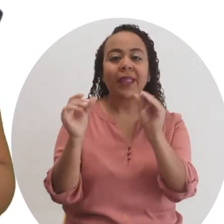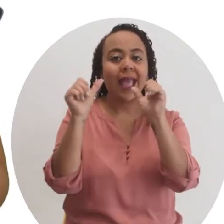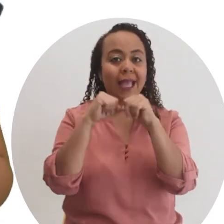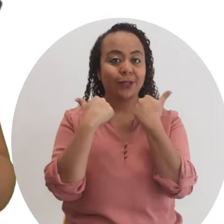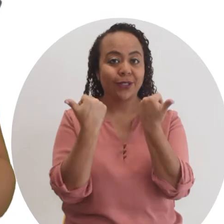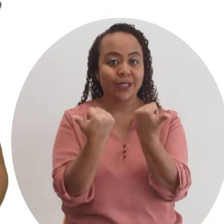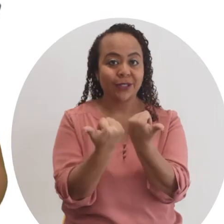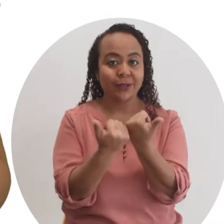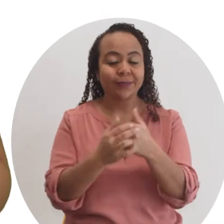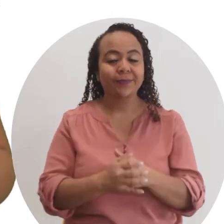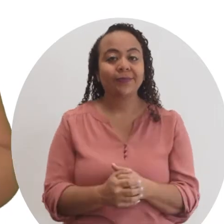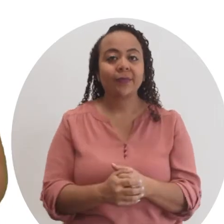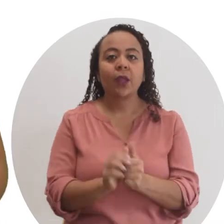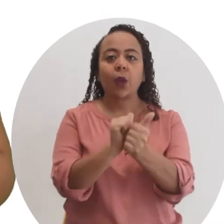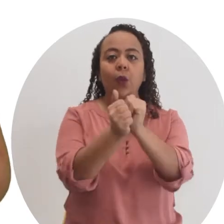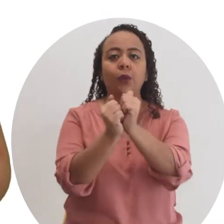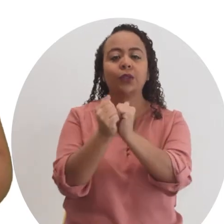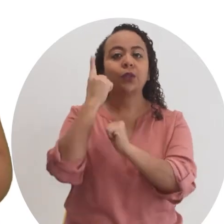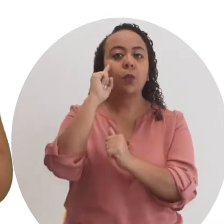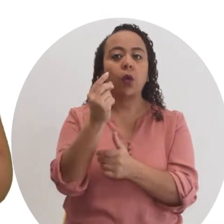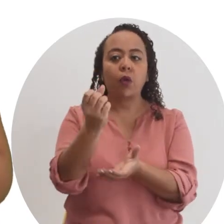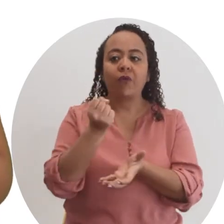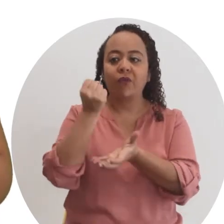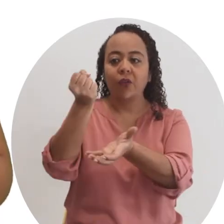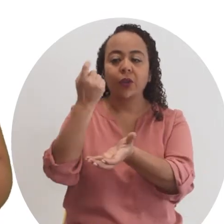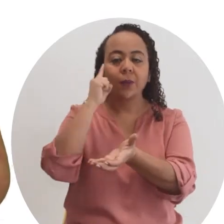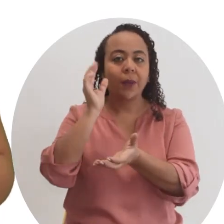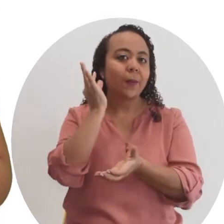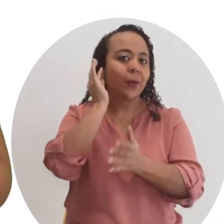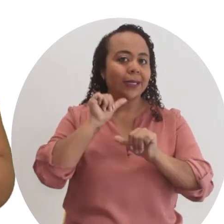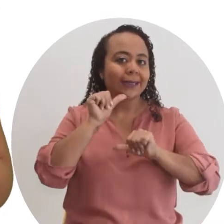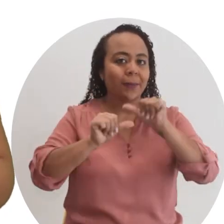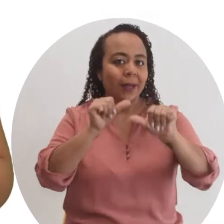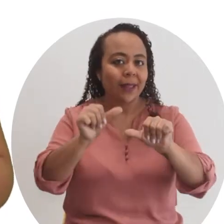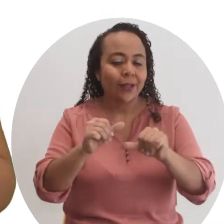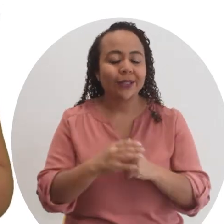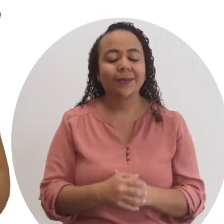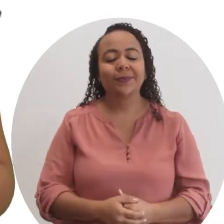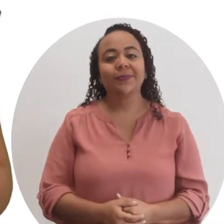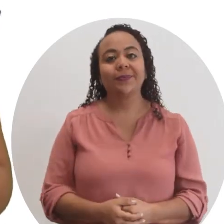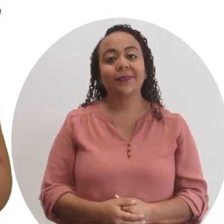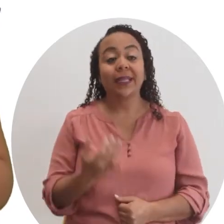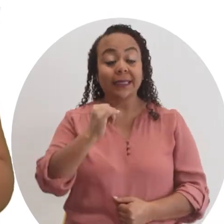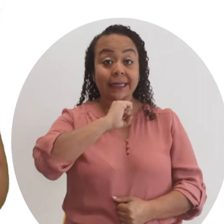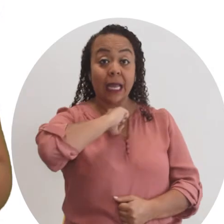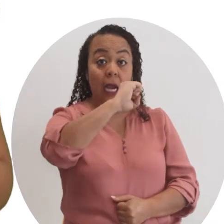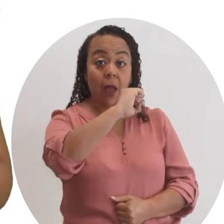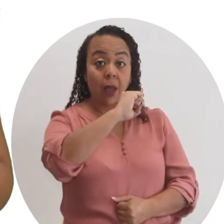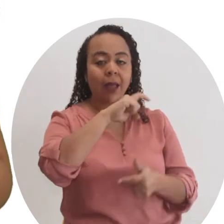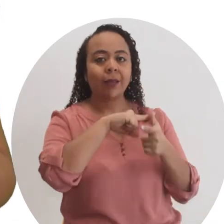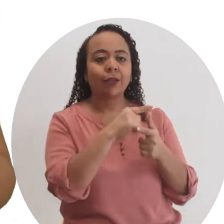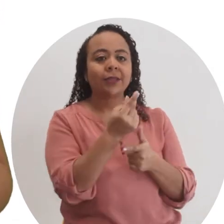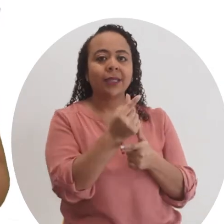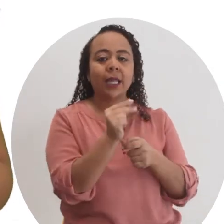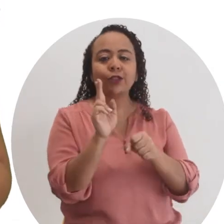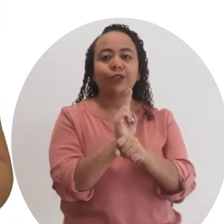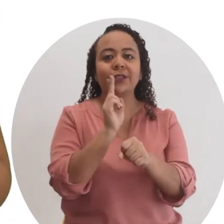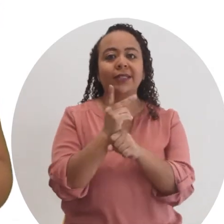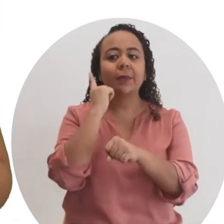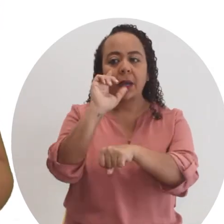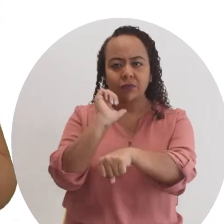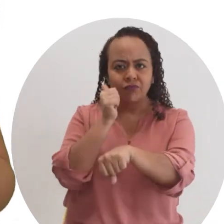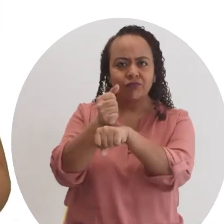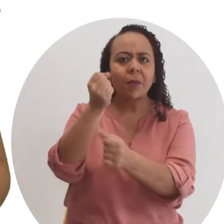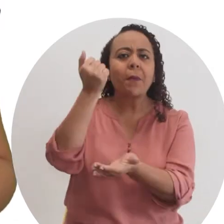comentó que la asociación estaba concursando por un fondo para mujeres emprendedoras, en el cual, si ganaban, el dinero se